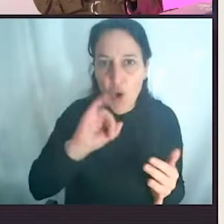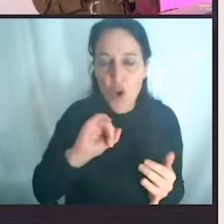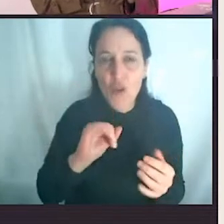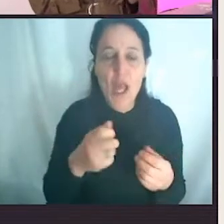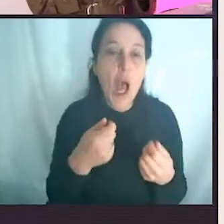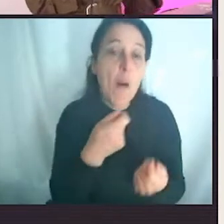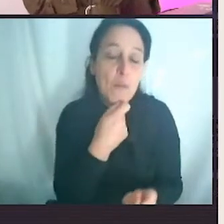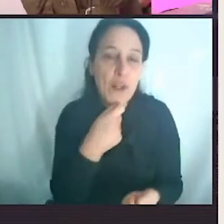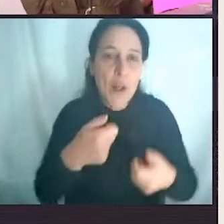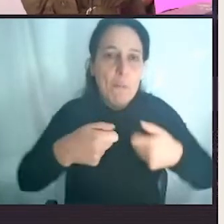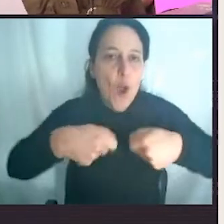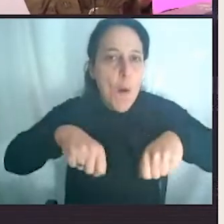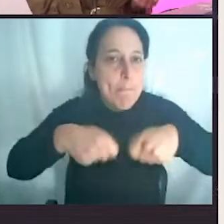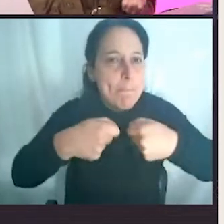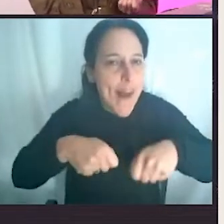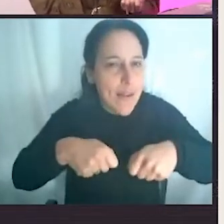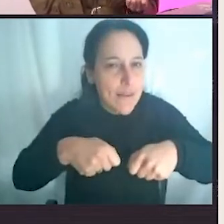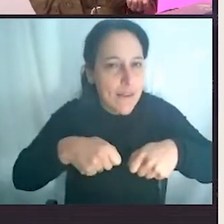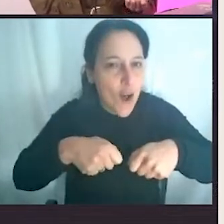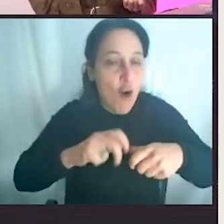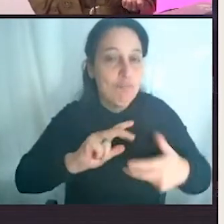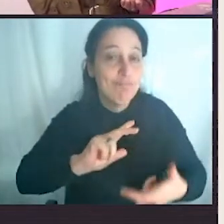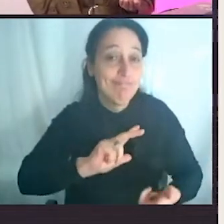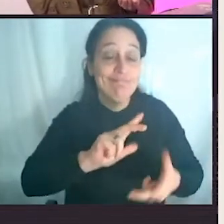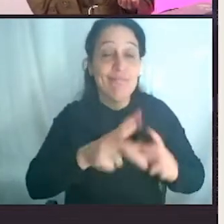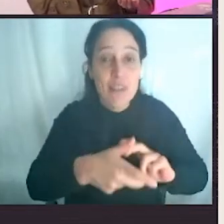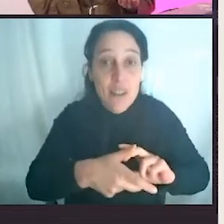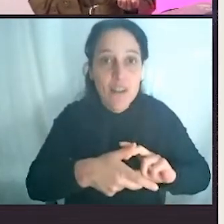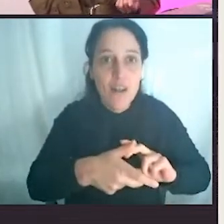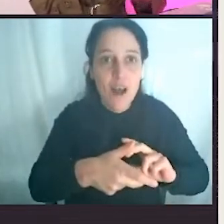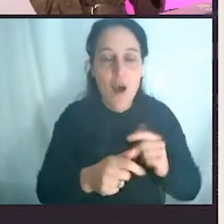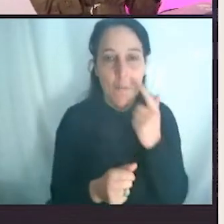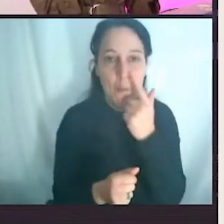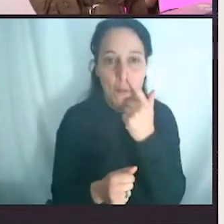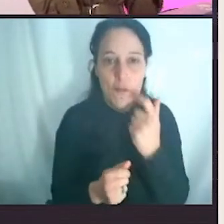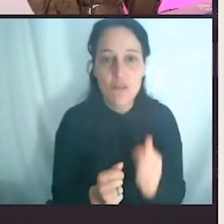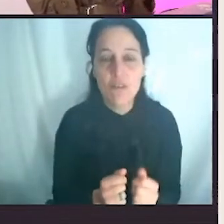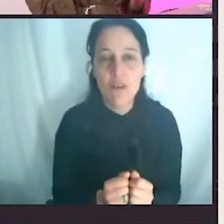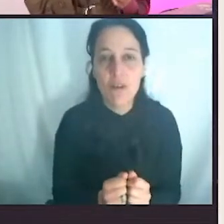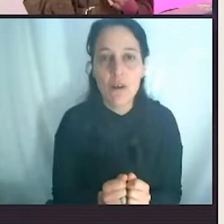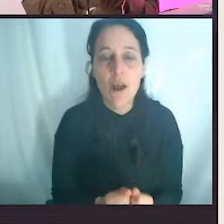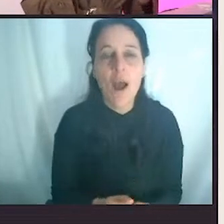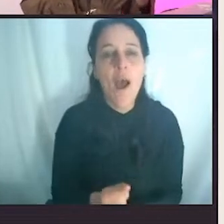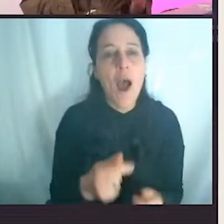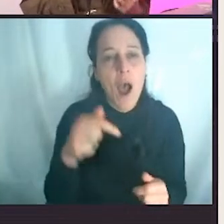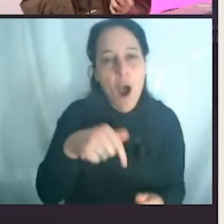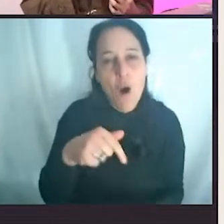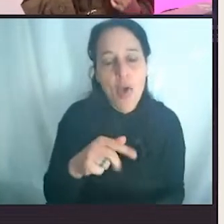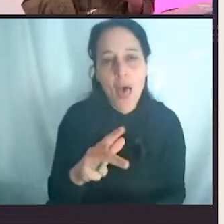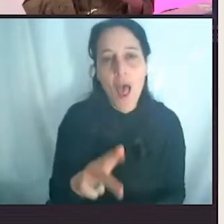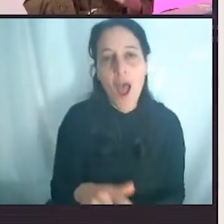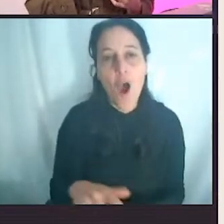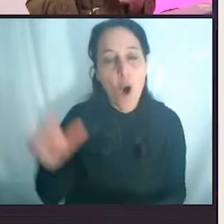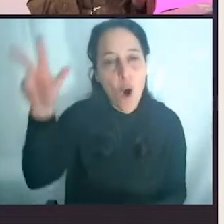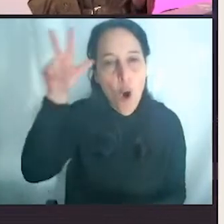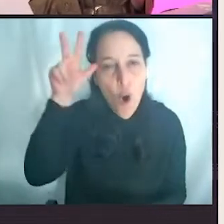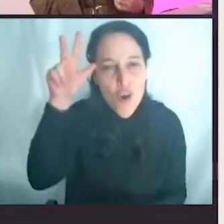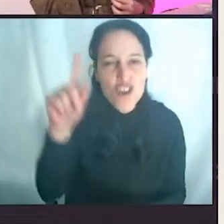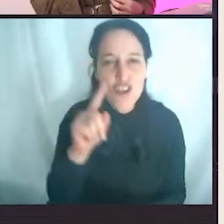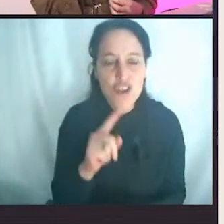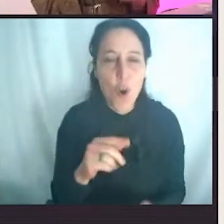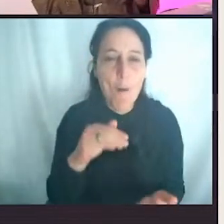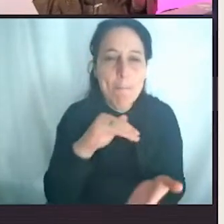nosotras reutilizamos 7 toneladas de materiales, hay 8 millones de toneladas de plástico que